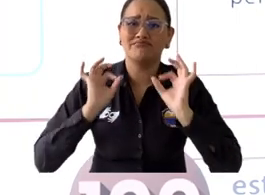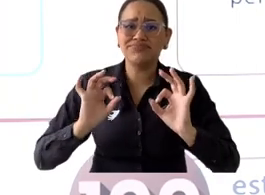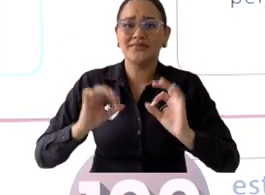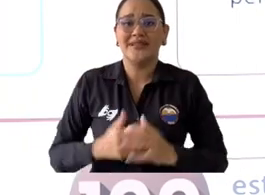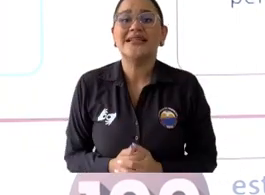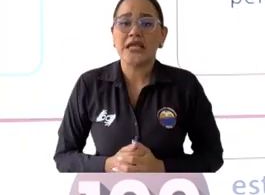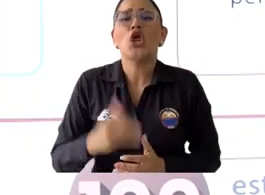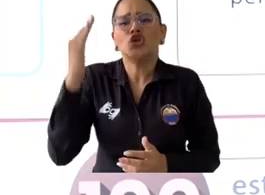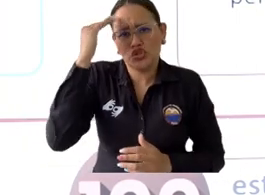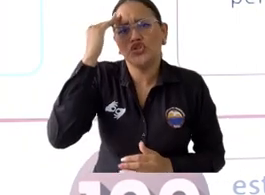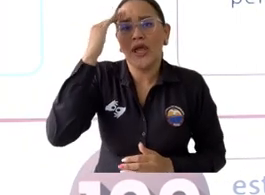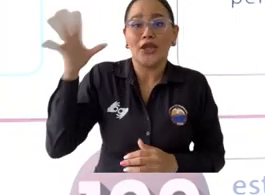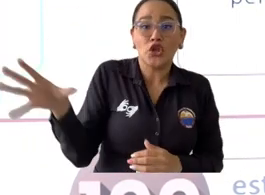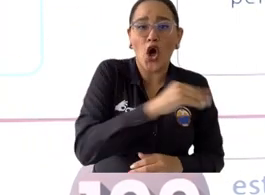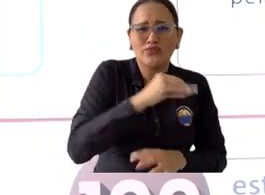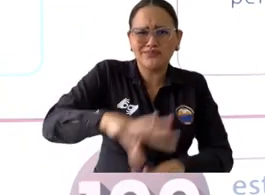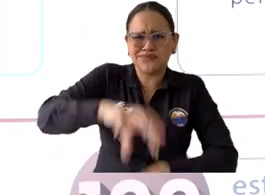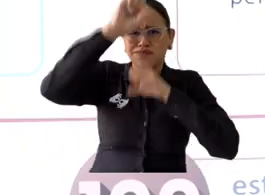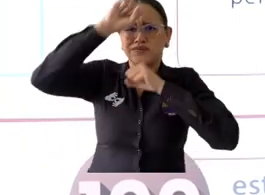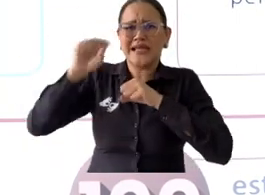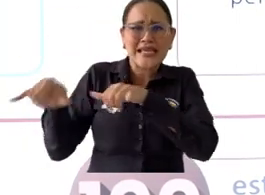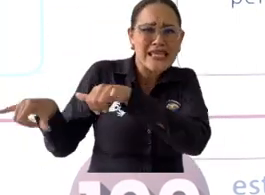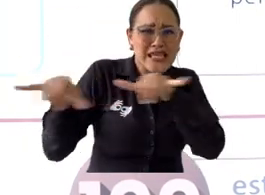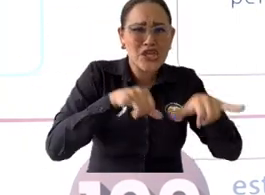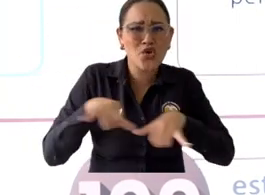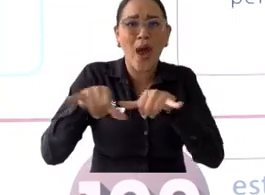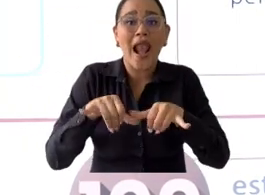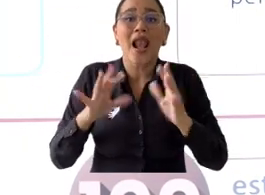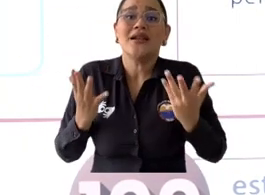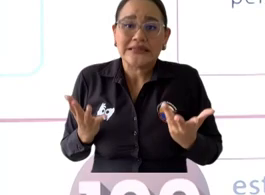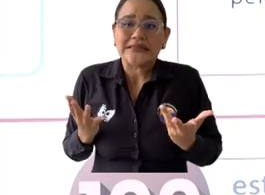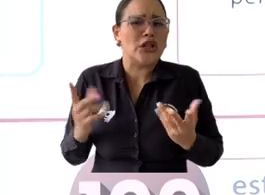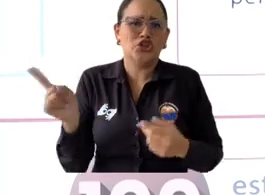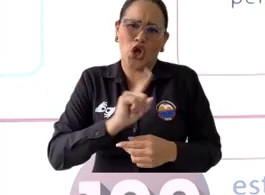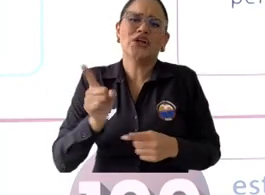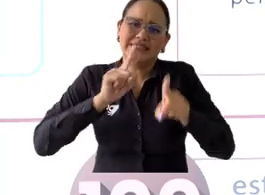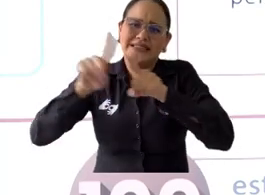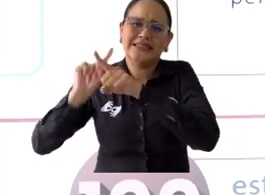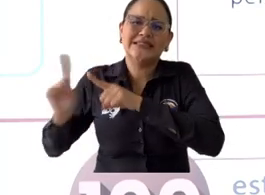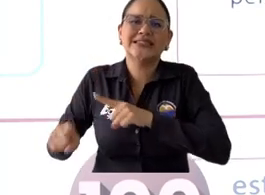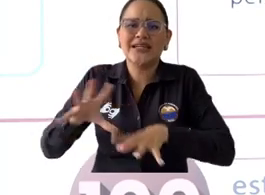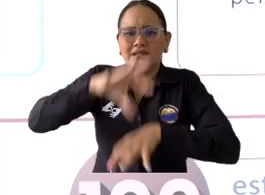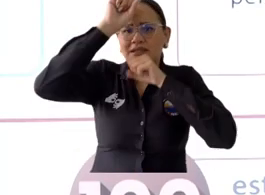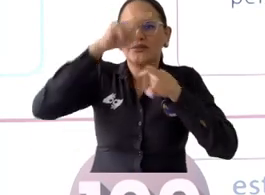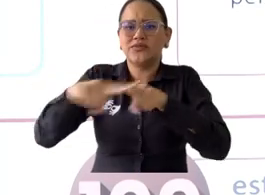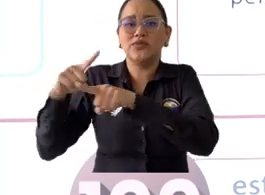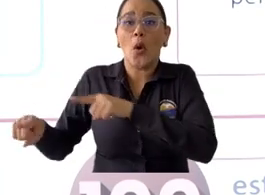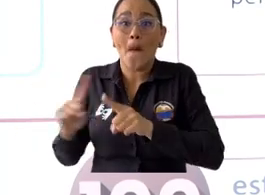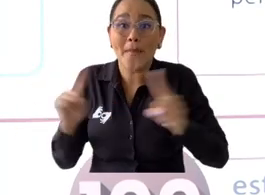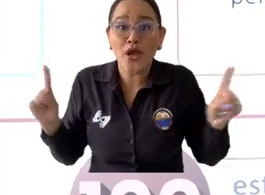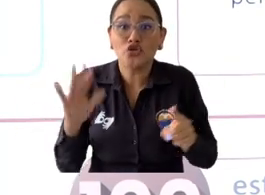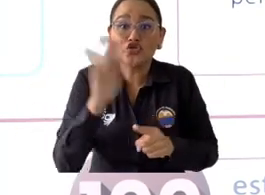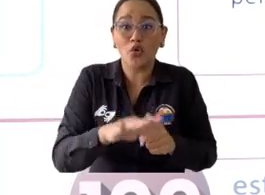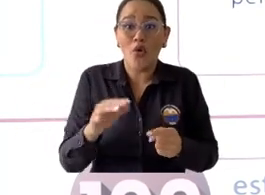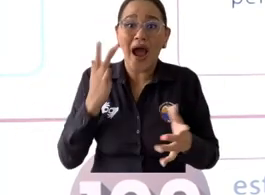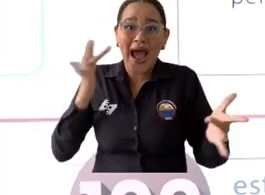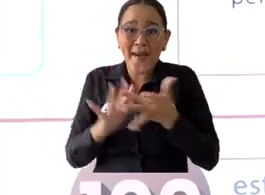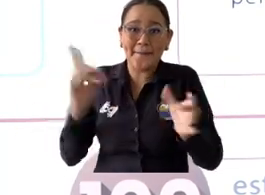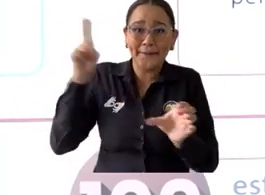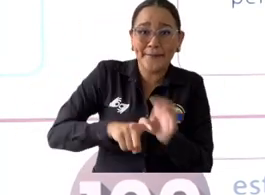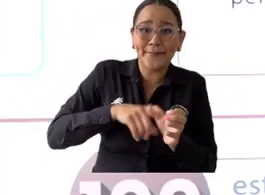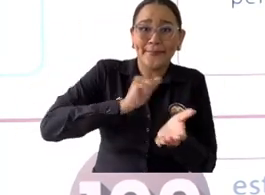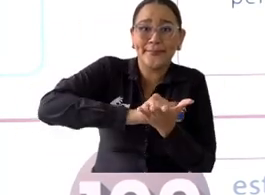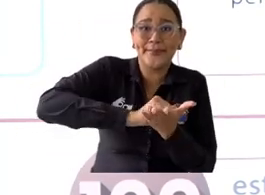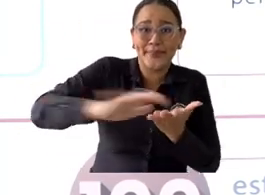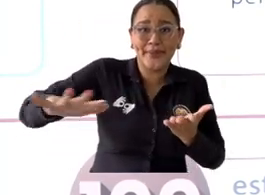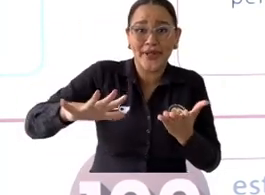pero no hay ninguna política de gratuidad que pueda cubrir 20 matrículas en una universidad pública, porque son precisamente 10 matrículas más que se le dejan de cubrir a